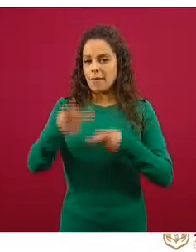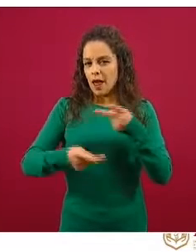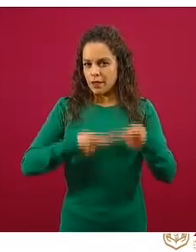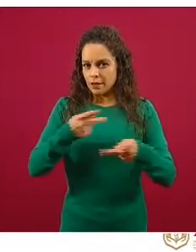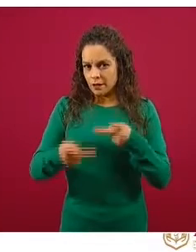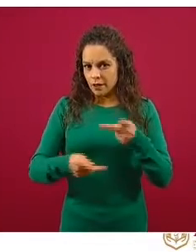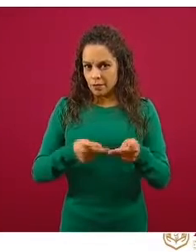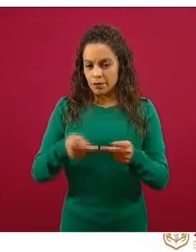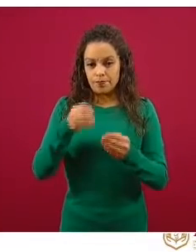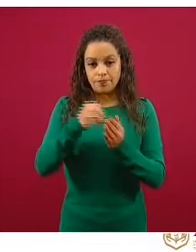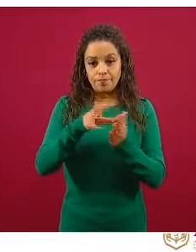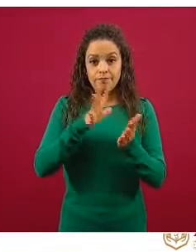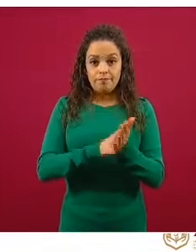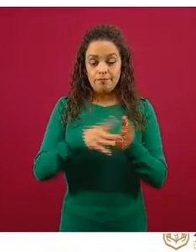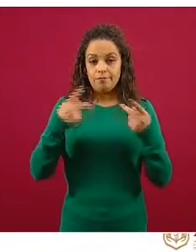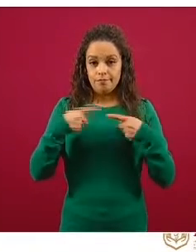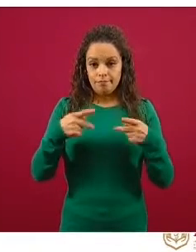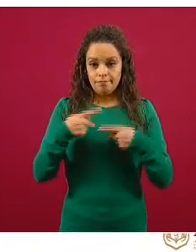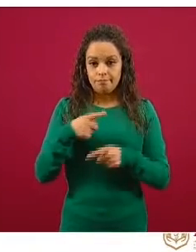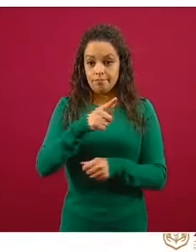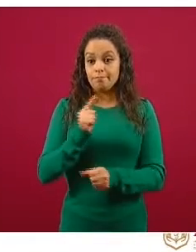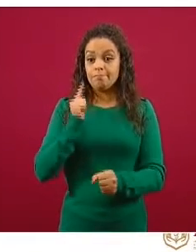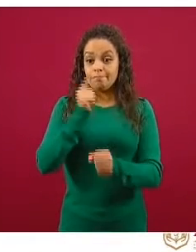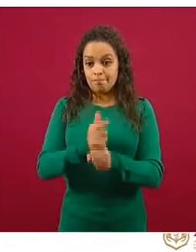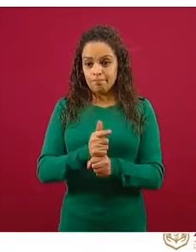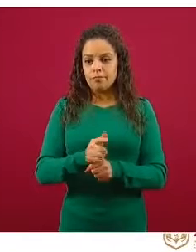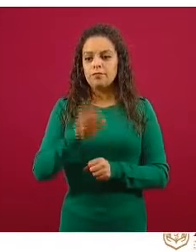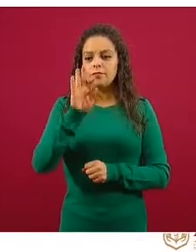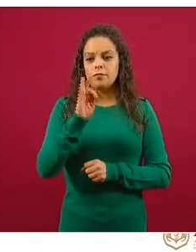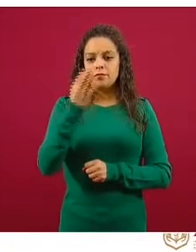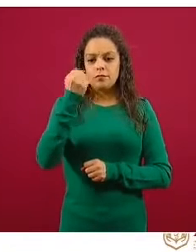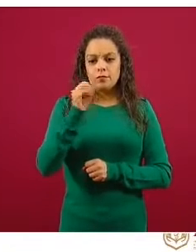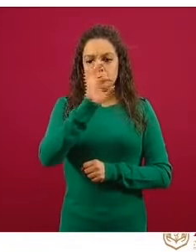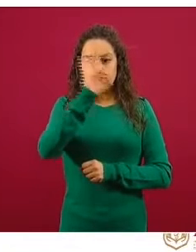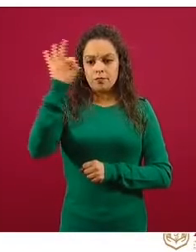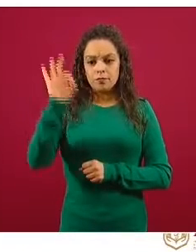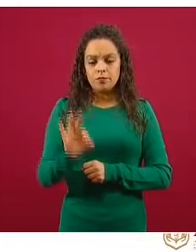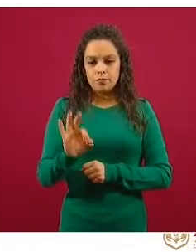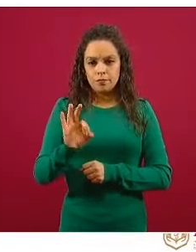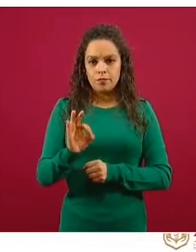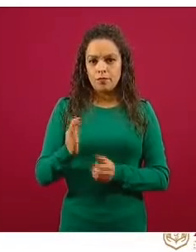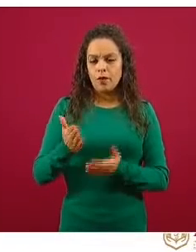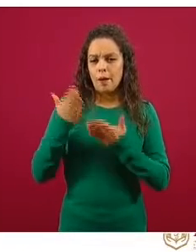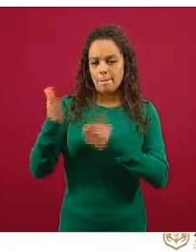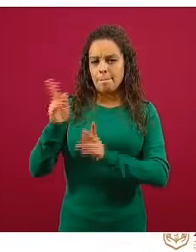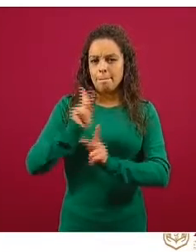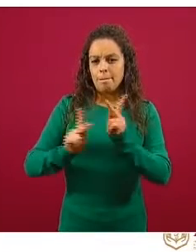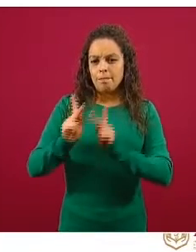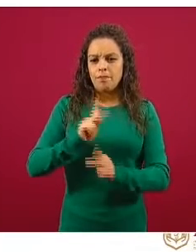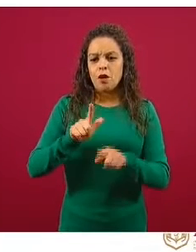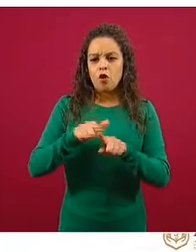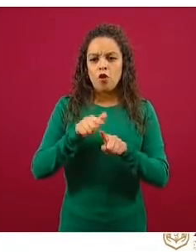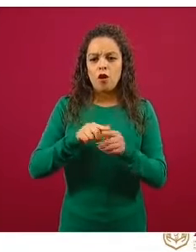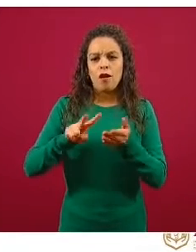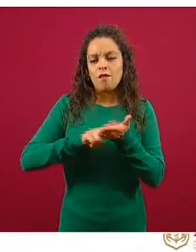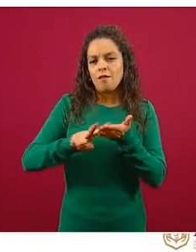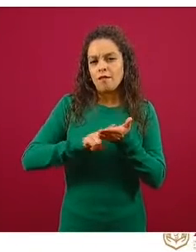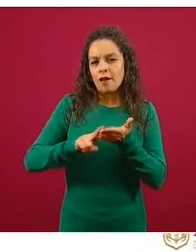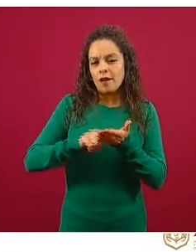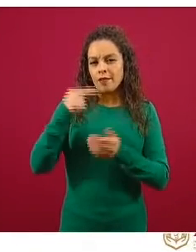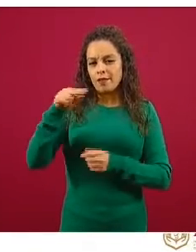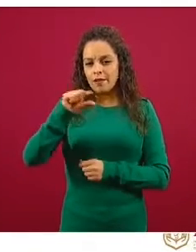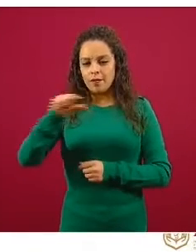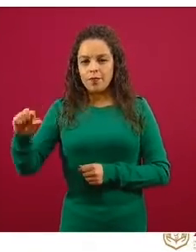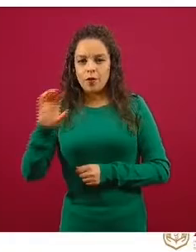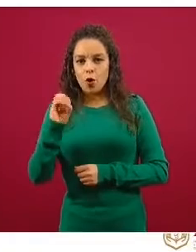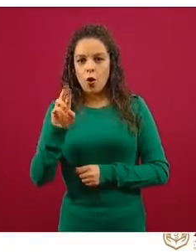observar que el 49% solicitó un préstamo verde u ordinario. Recordarles a todos que estos préstamos